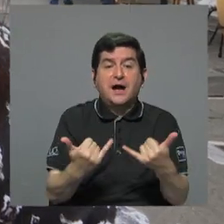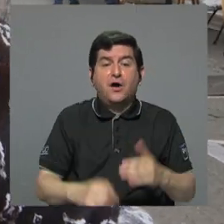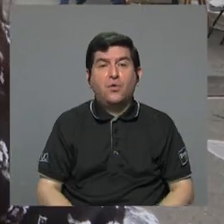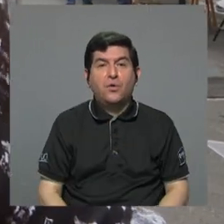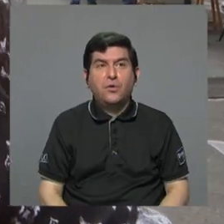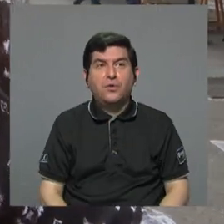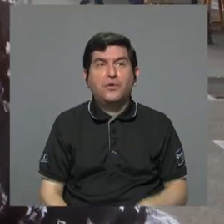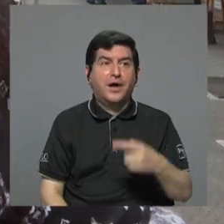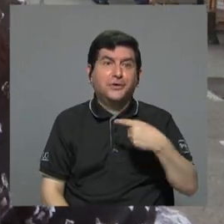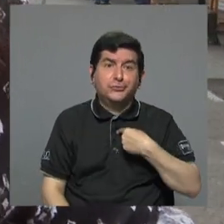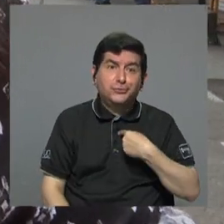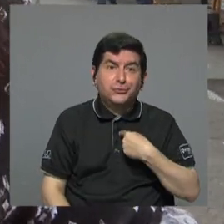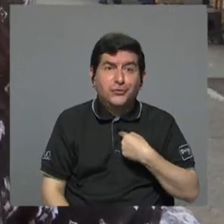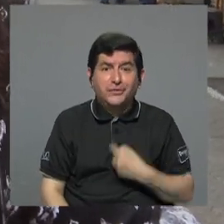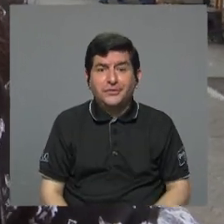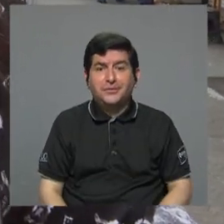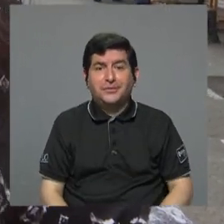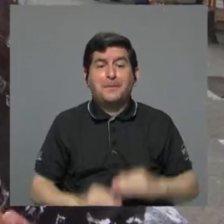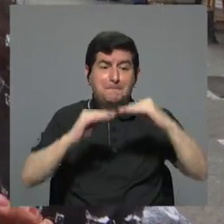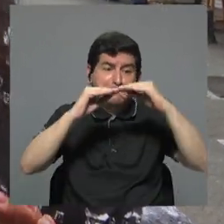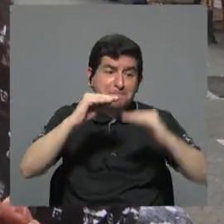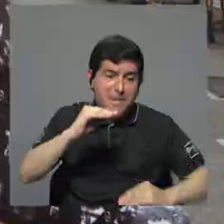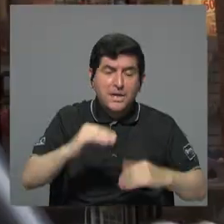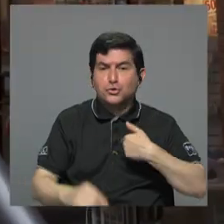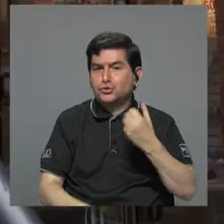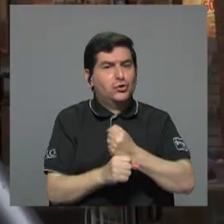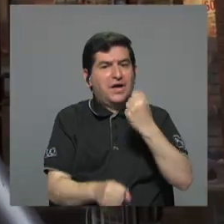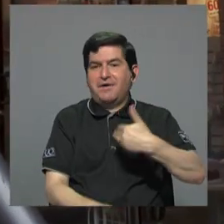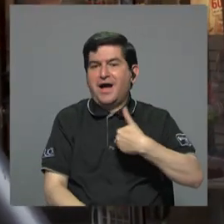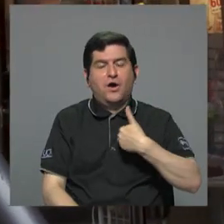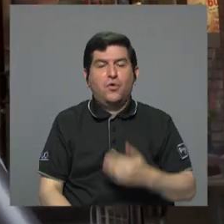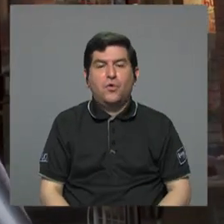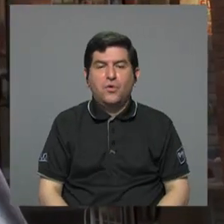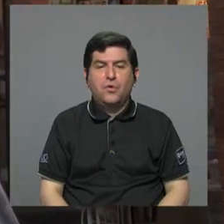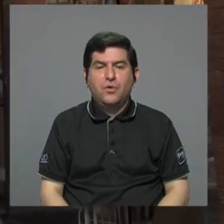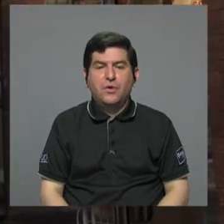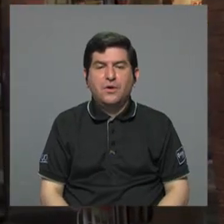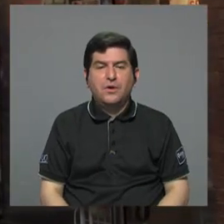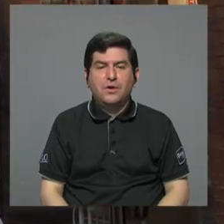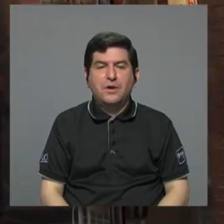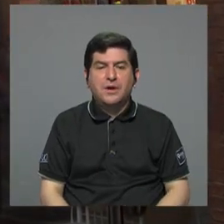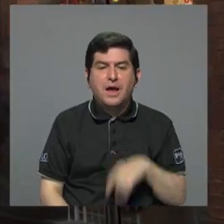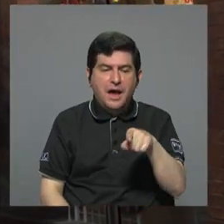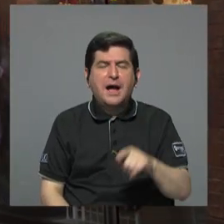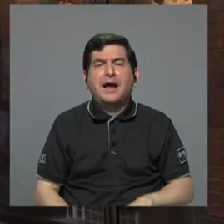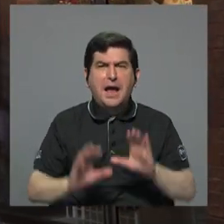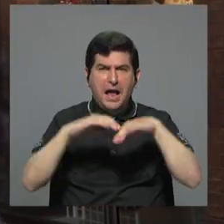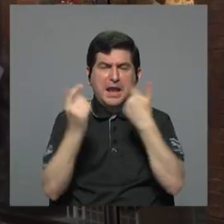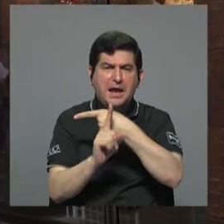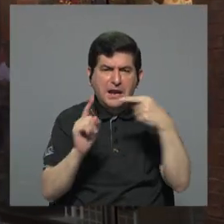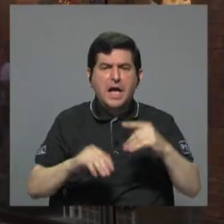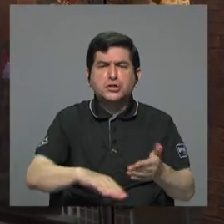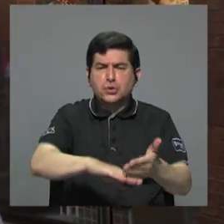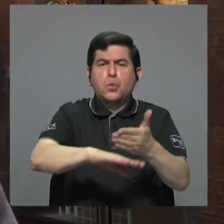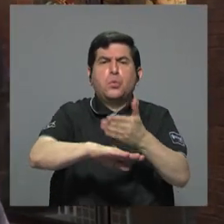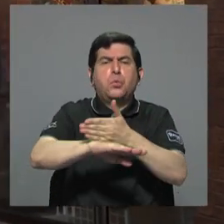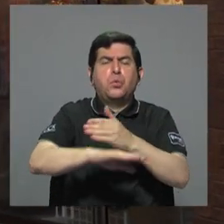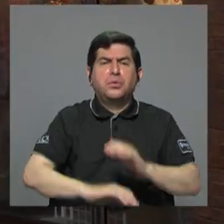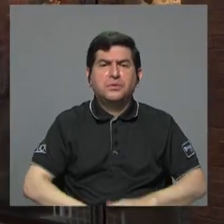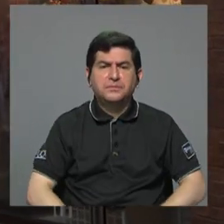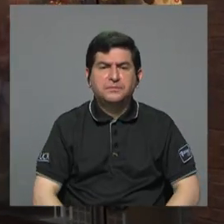más de menos porque estoy sin trabajo. La clase alta es la que se ha superado. Vean las